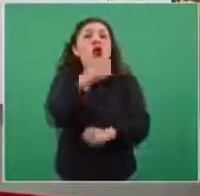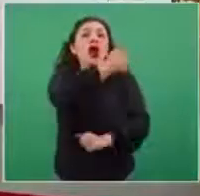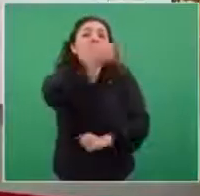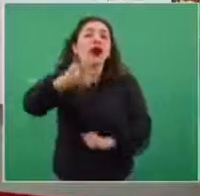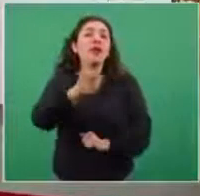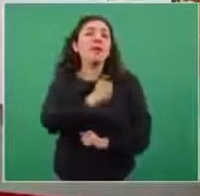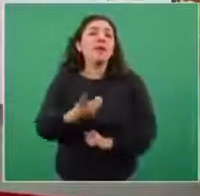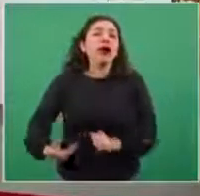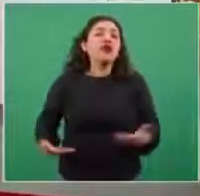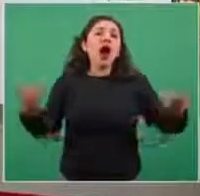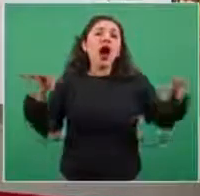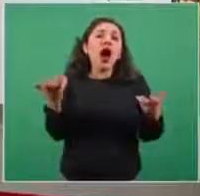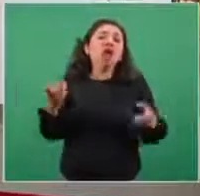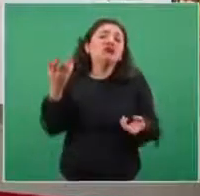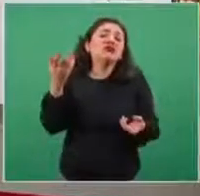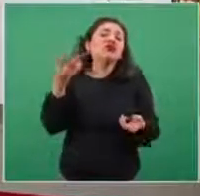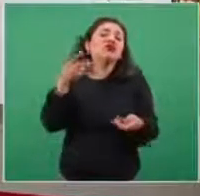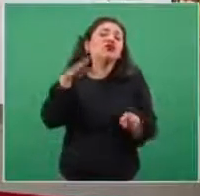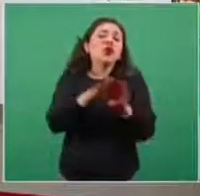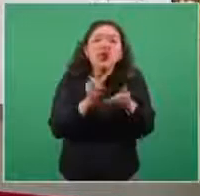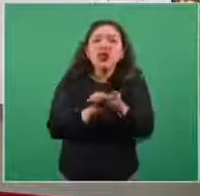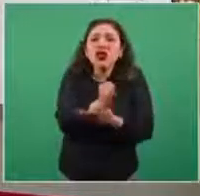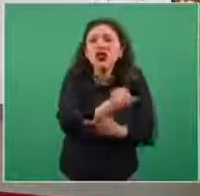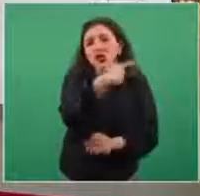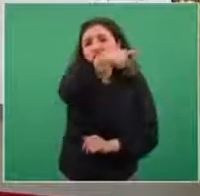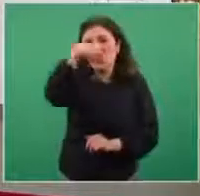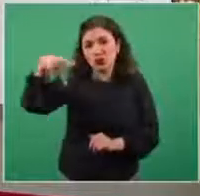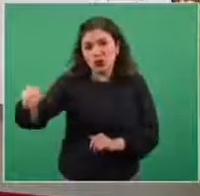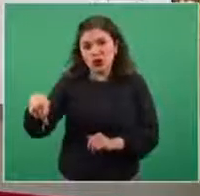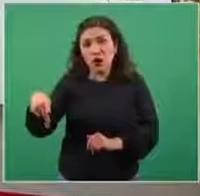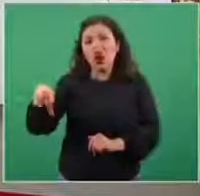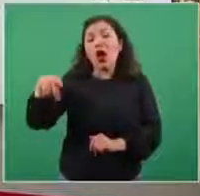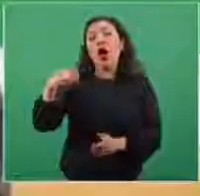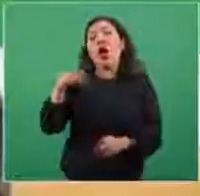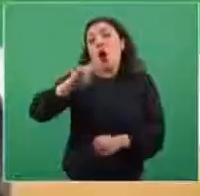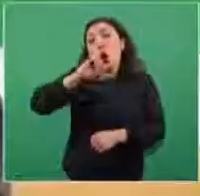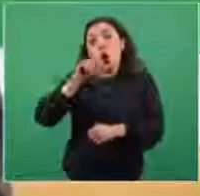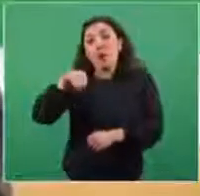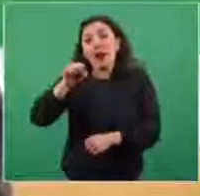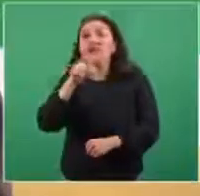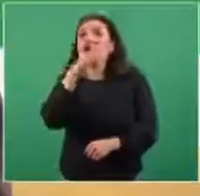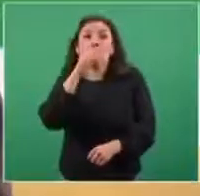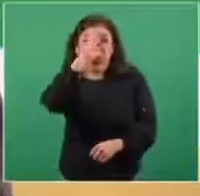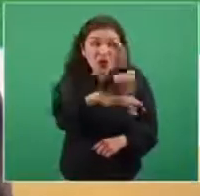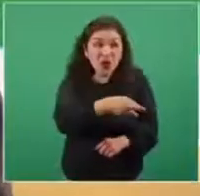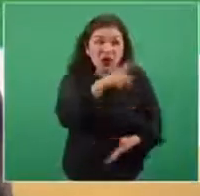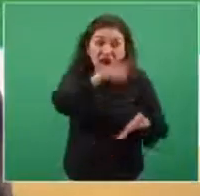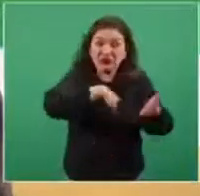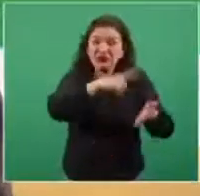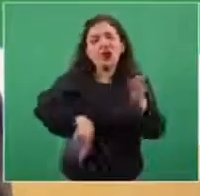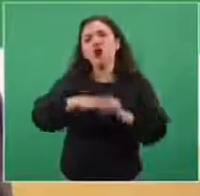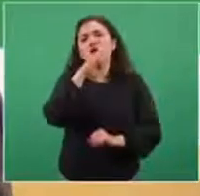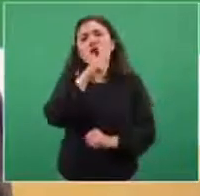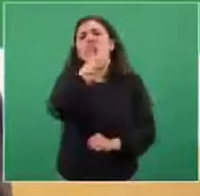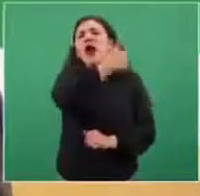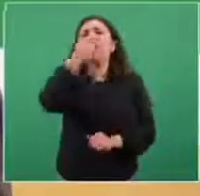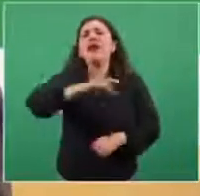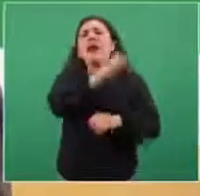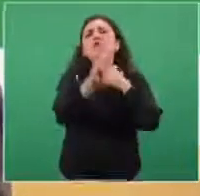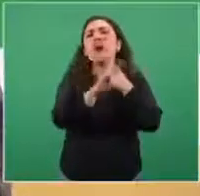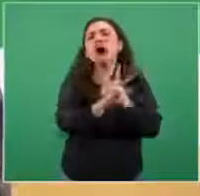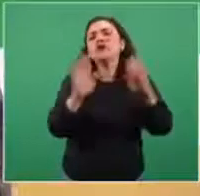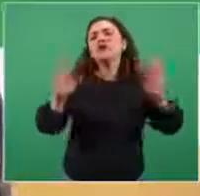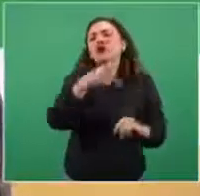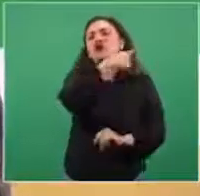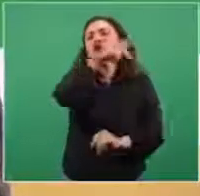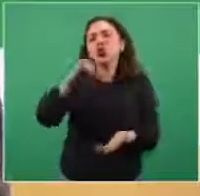cada estado miembro de la OMS o cada país, y cada país decide cuáles son las medidas que establece.